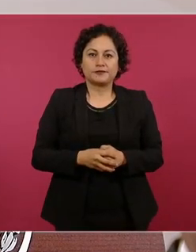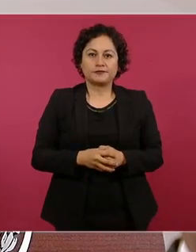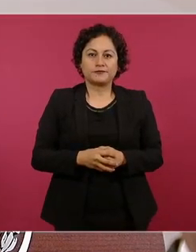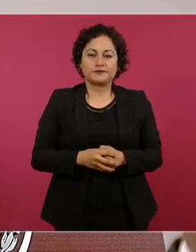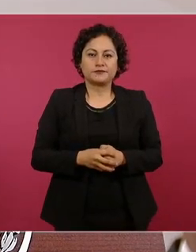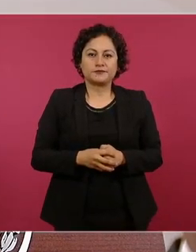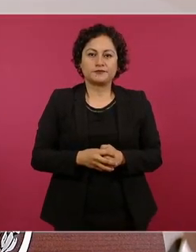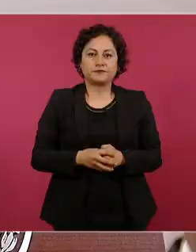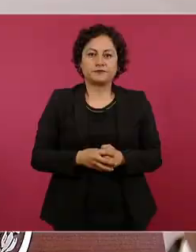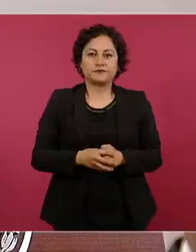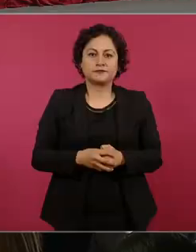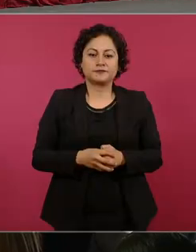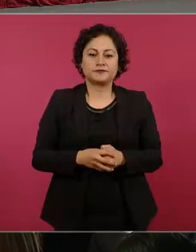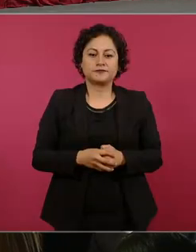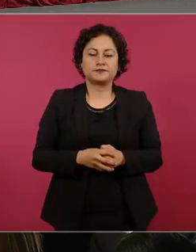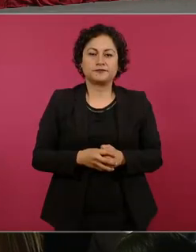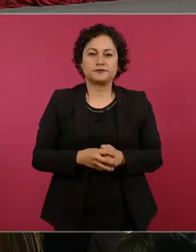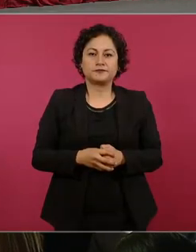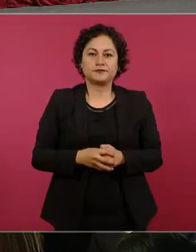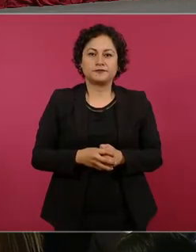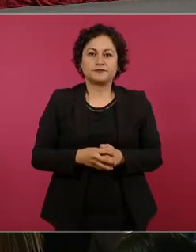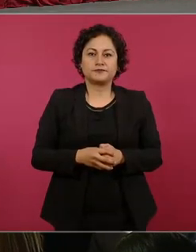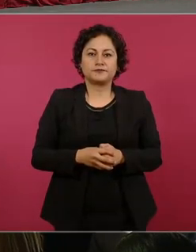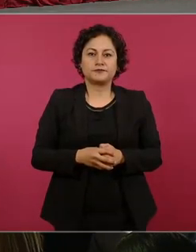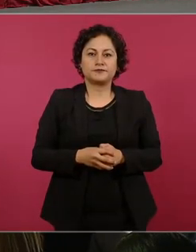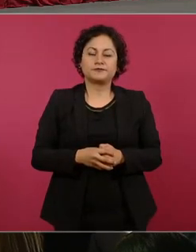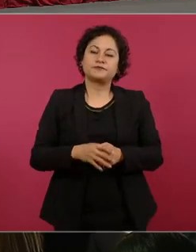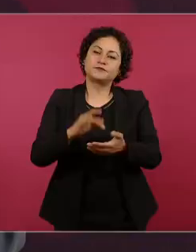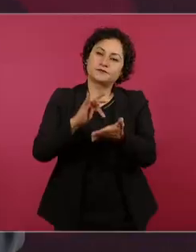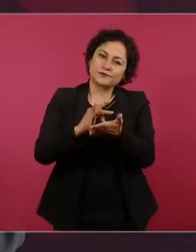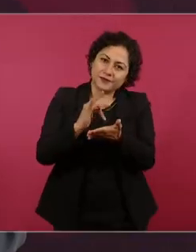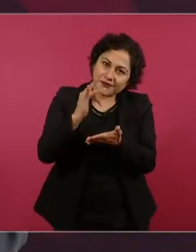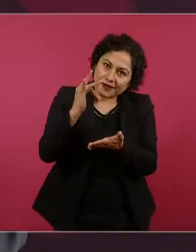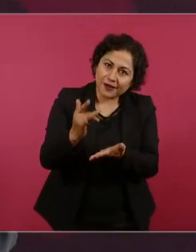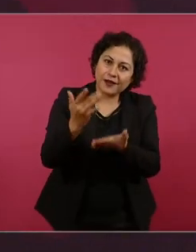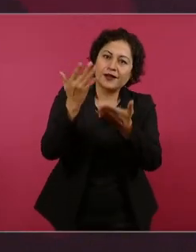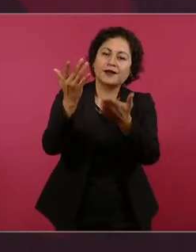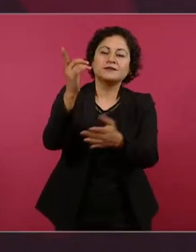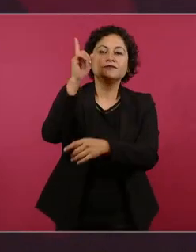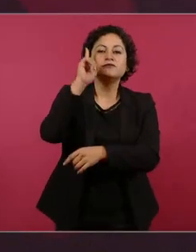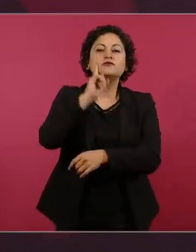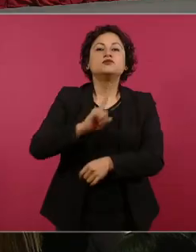muchas gracias a nuestra gobernadora